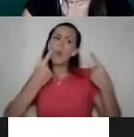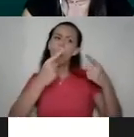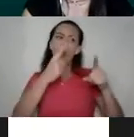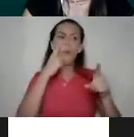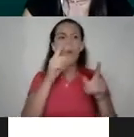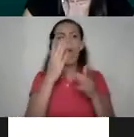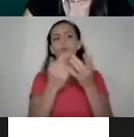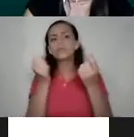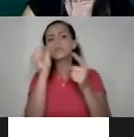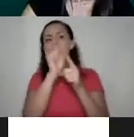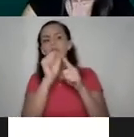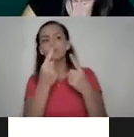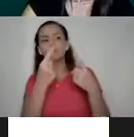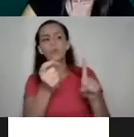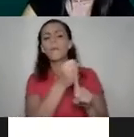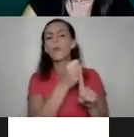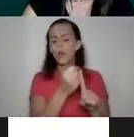situación de esa naturaleza.